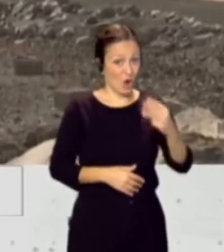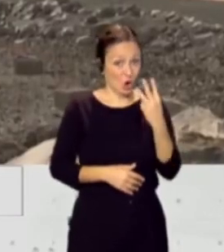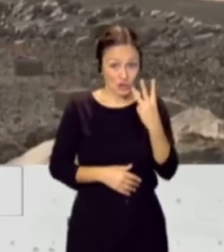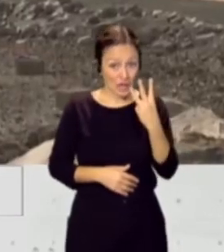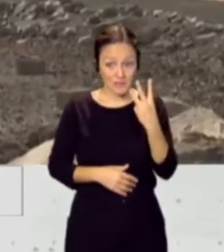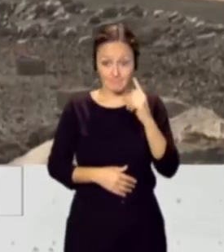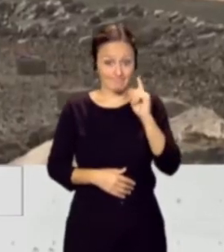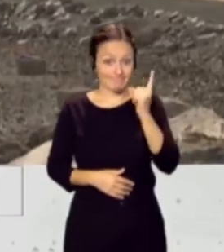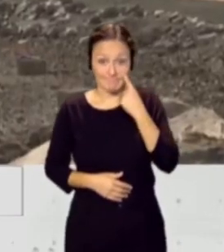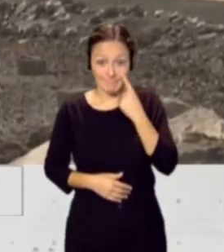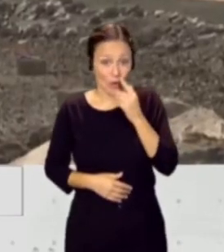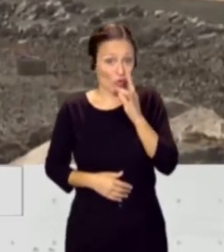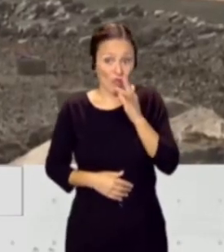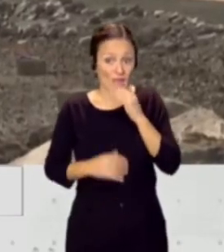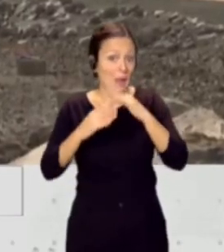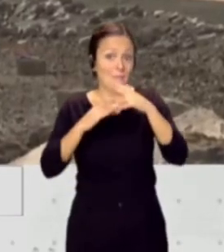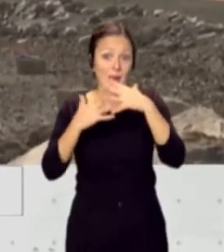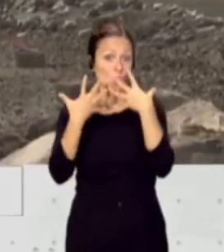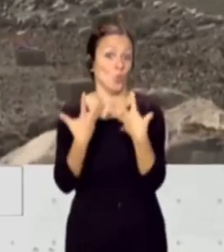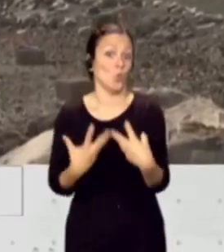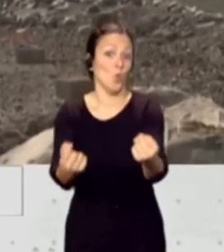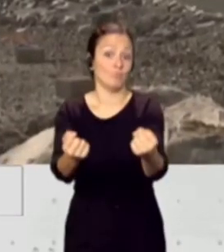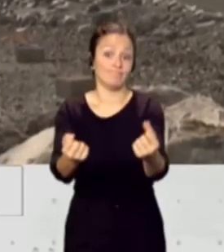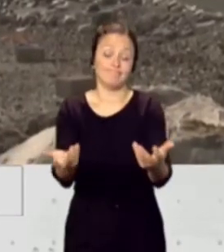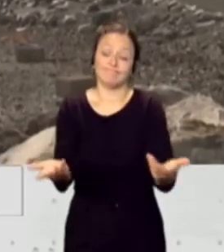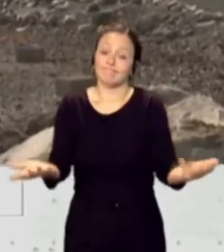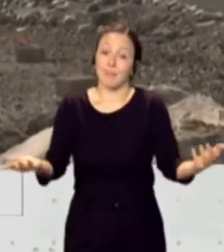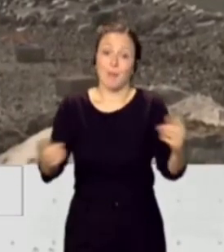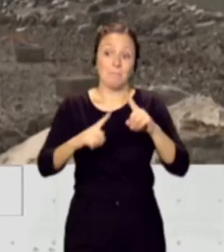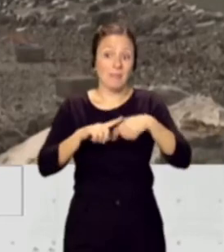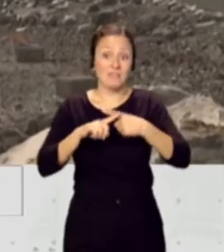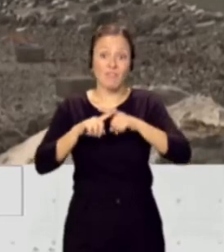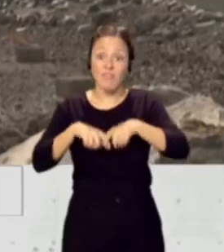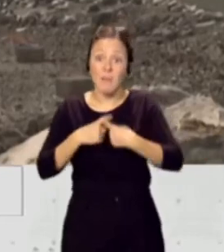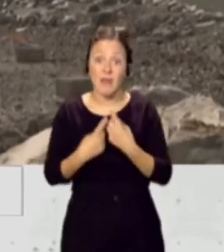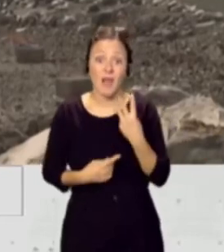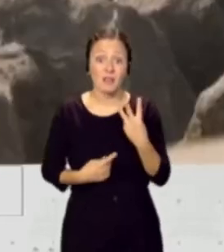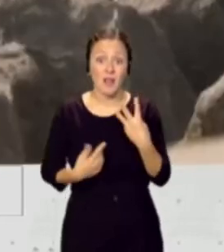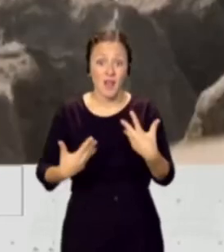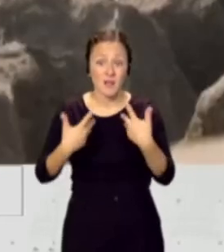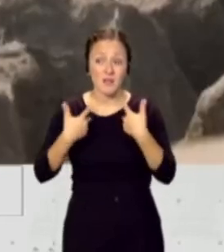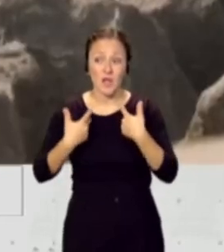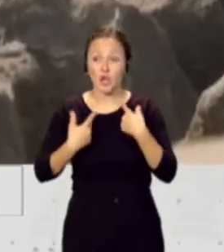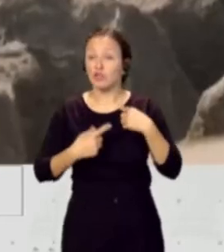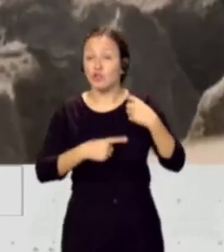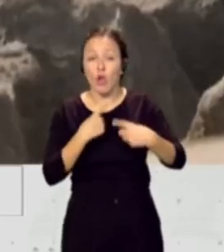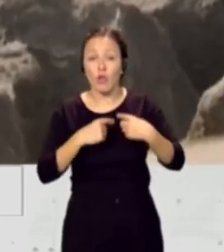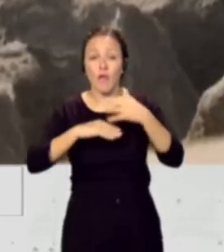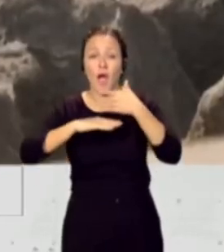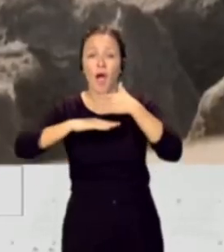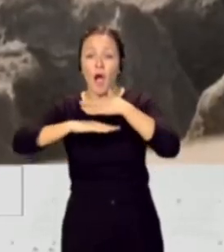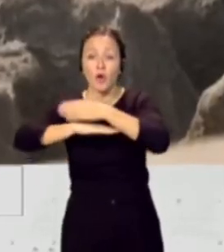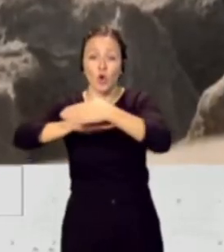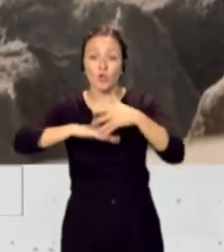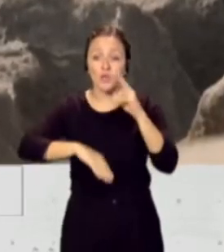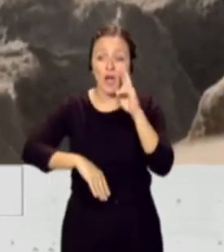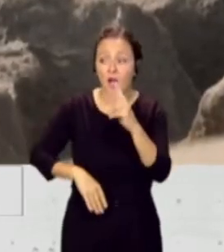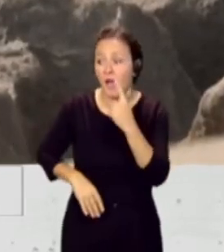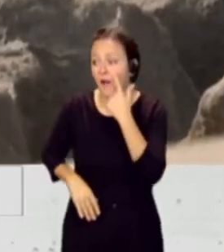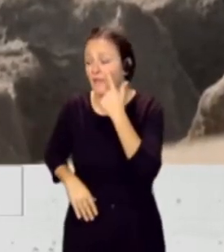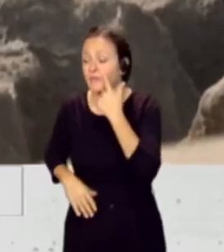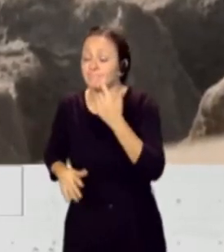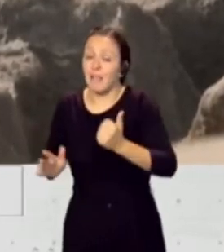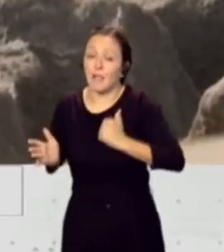localizados, el mar se los tragó y tenemos tres familias destrozadas, todos los días acuden a la costa para ver si por casualidad